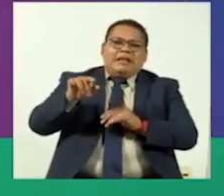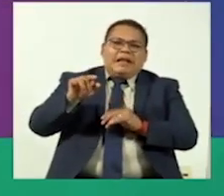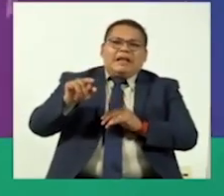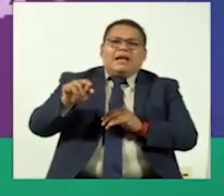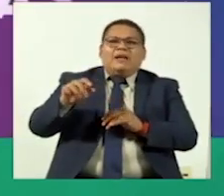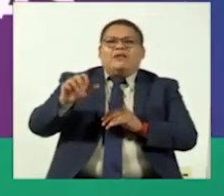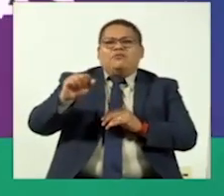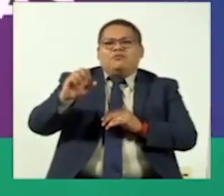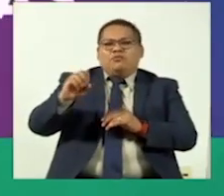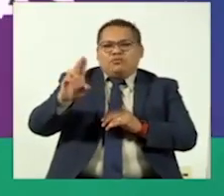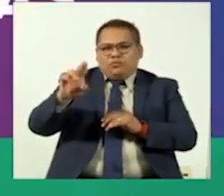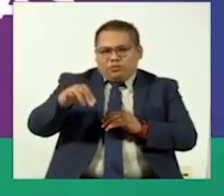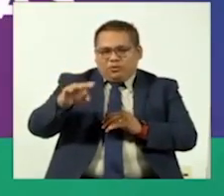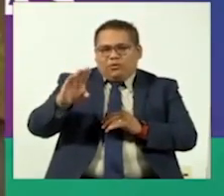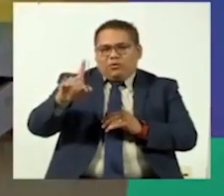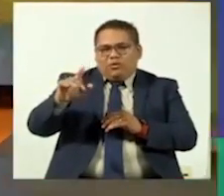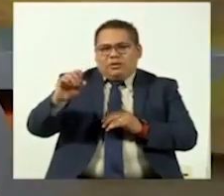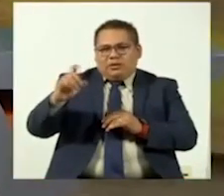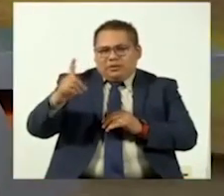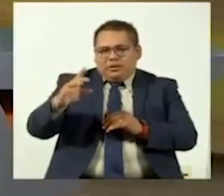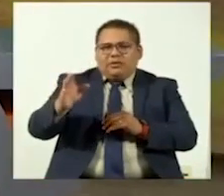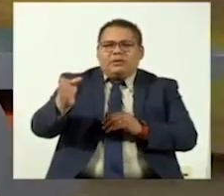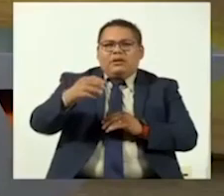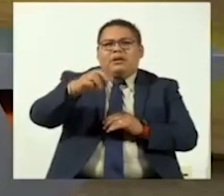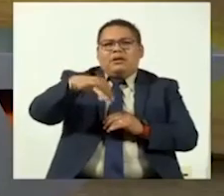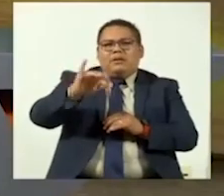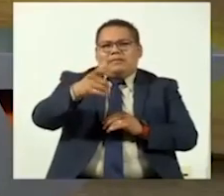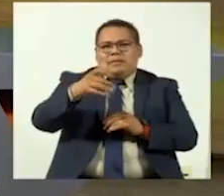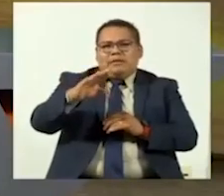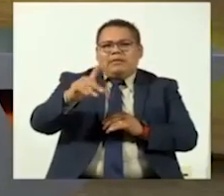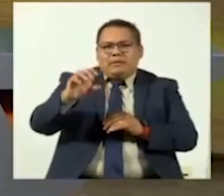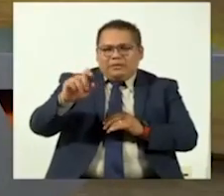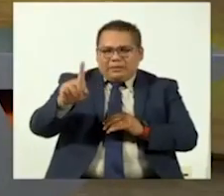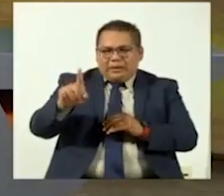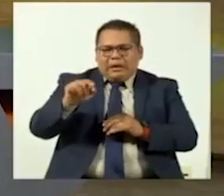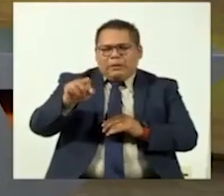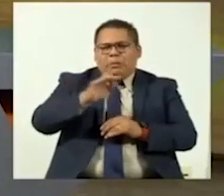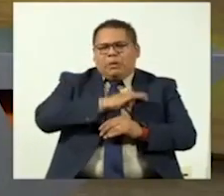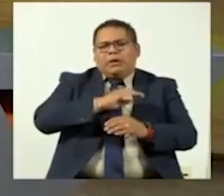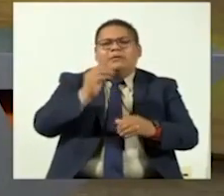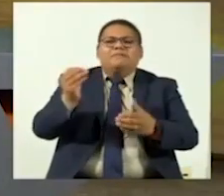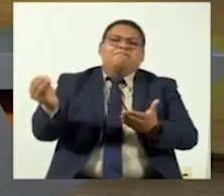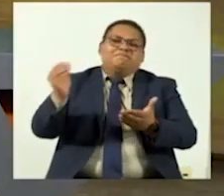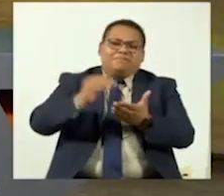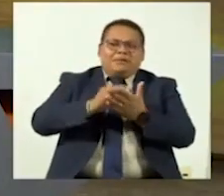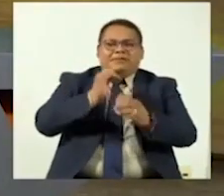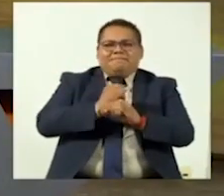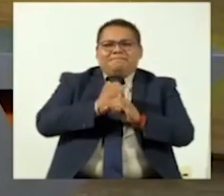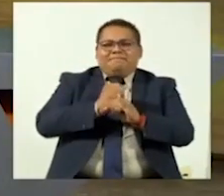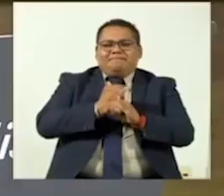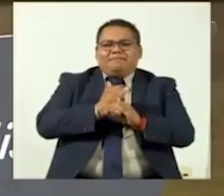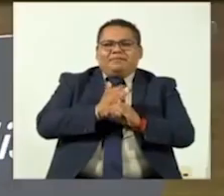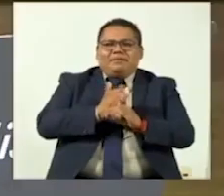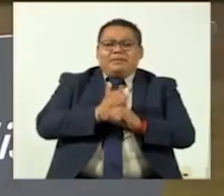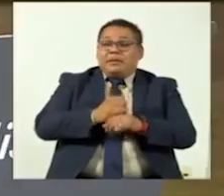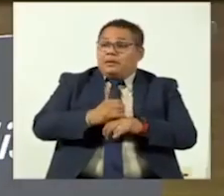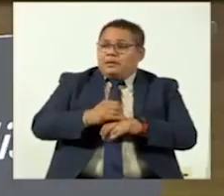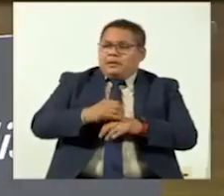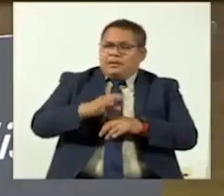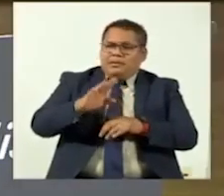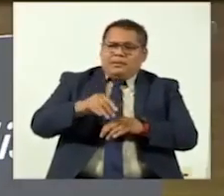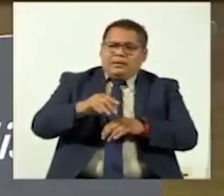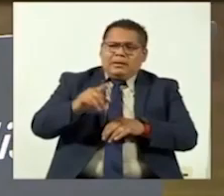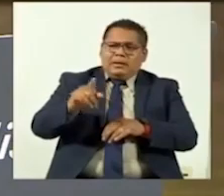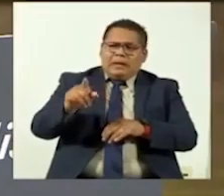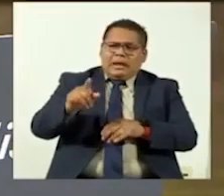SoundCloud, un MixCloud, un Bandcamp, subirlo y ya estar ahí. ¿Qué es lo que hacen para presentárselos a